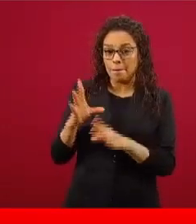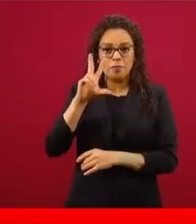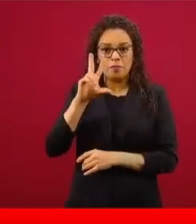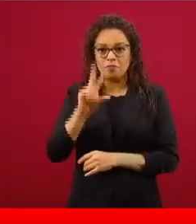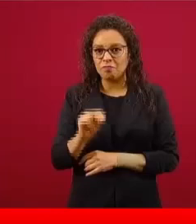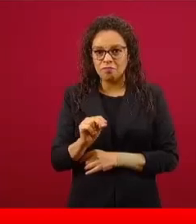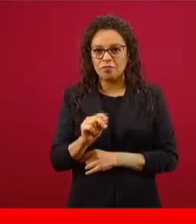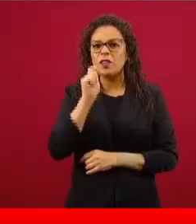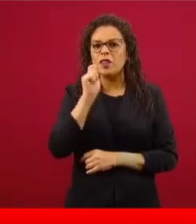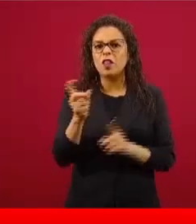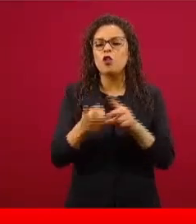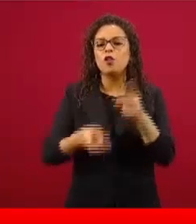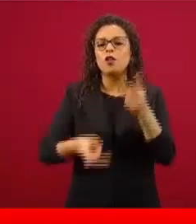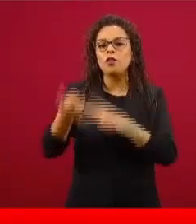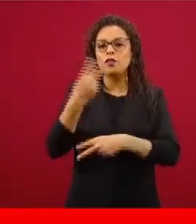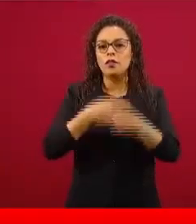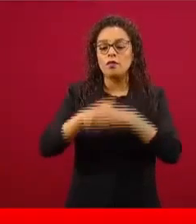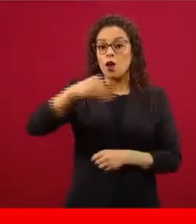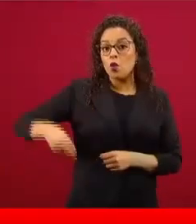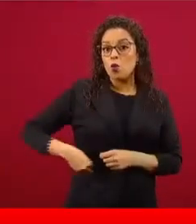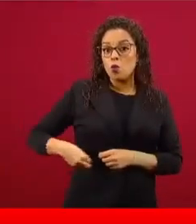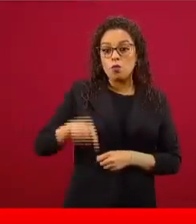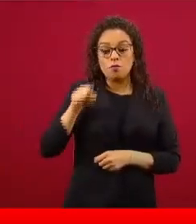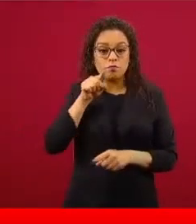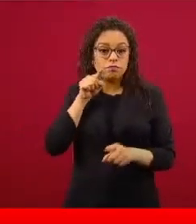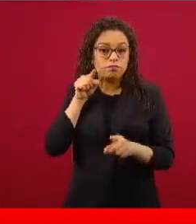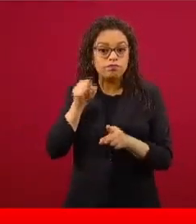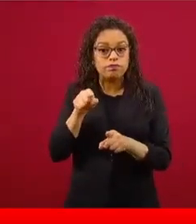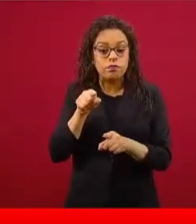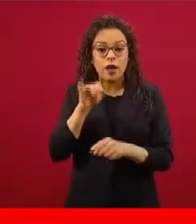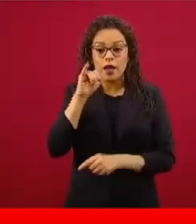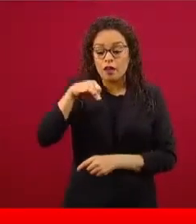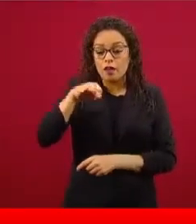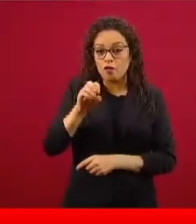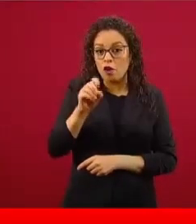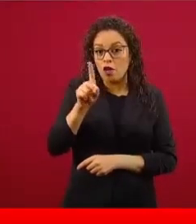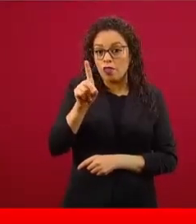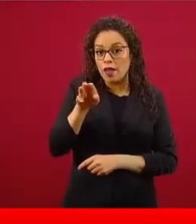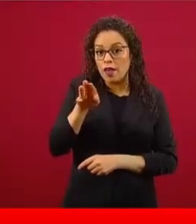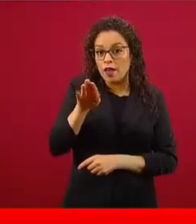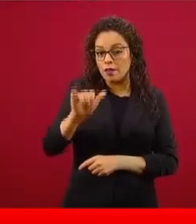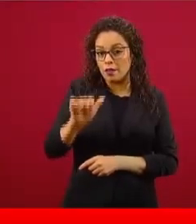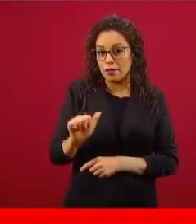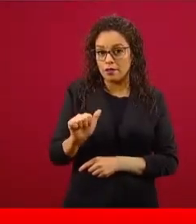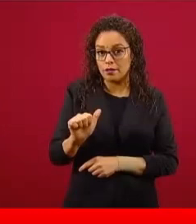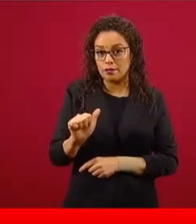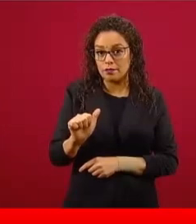tiene que ver con esta estrategia de